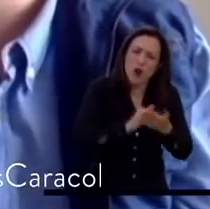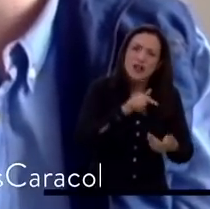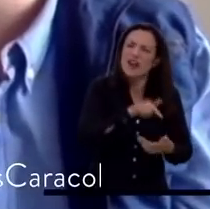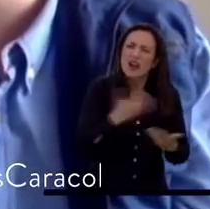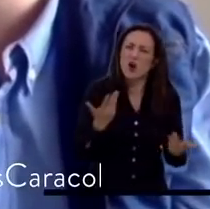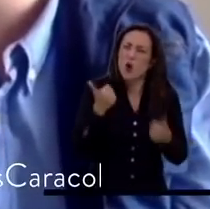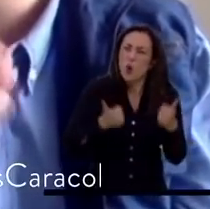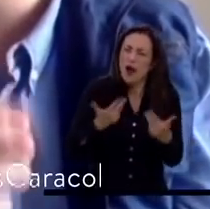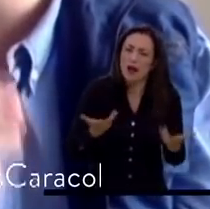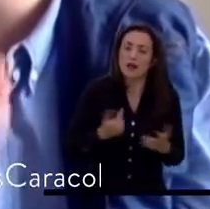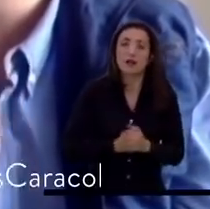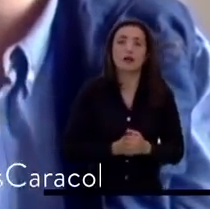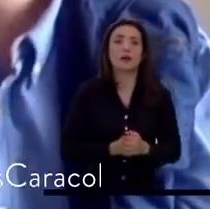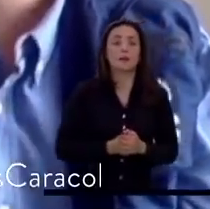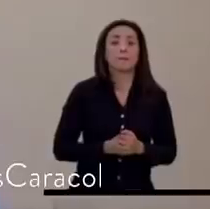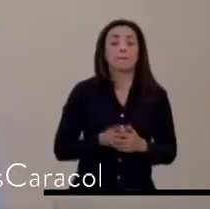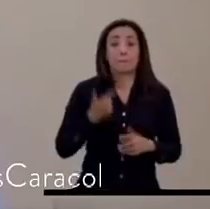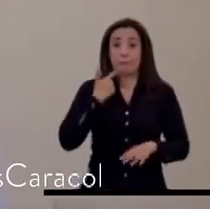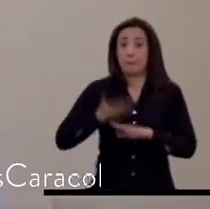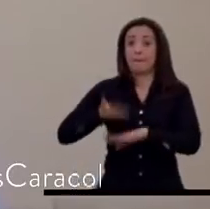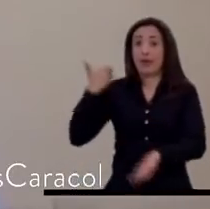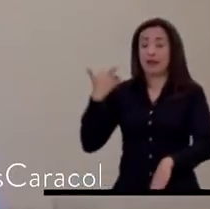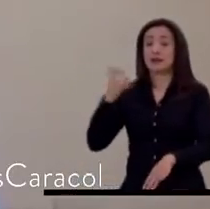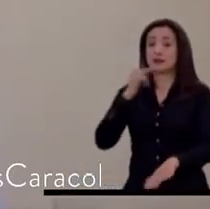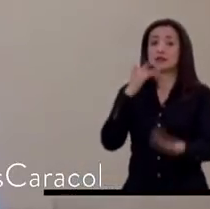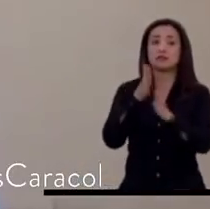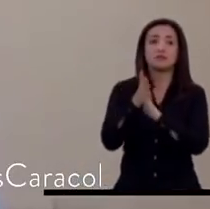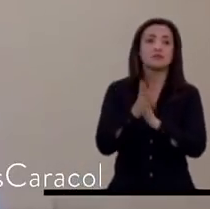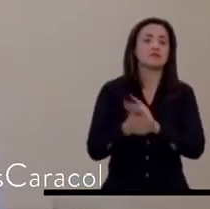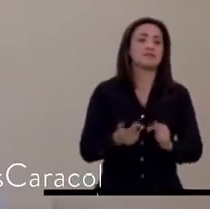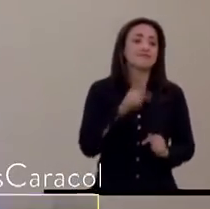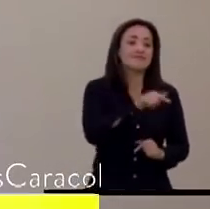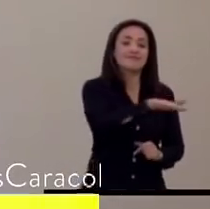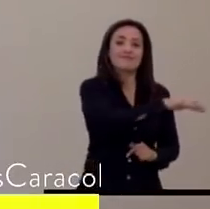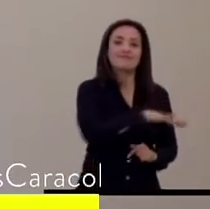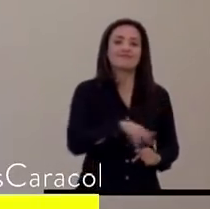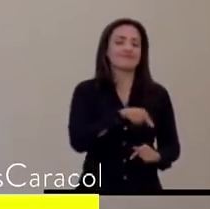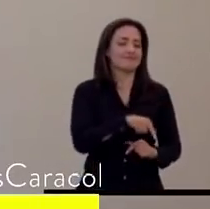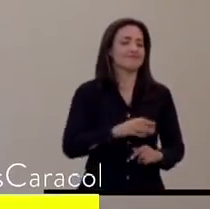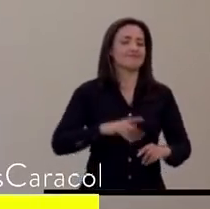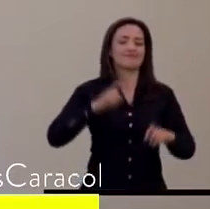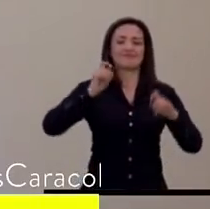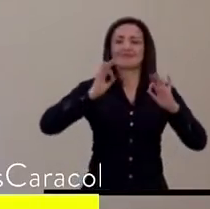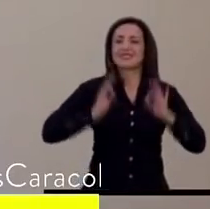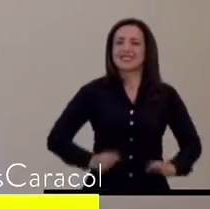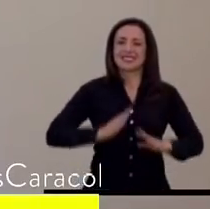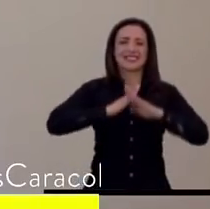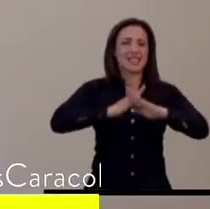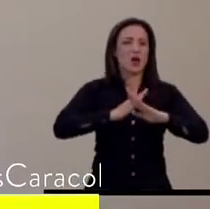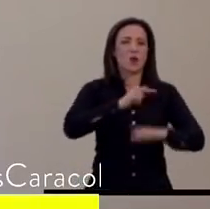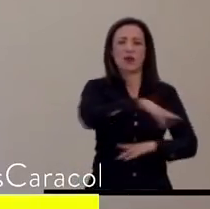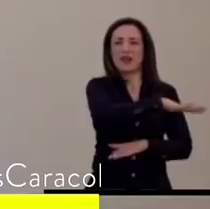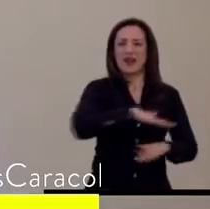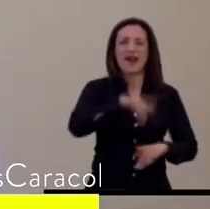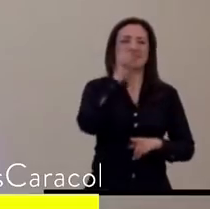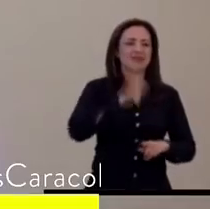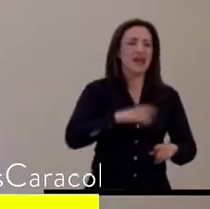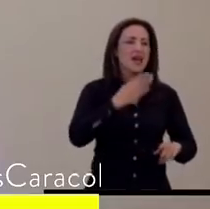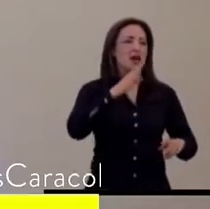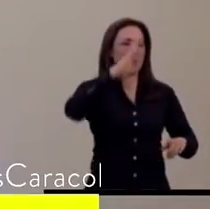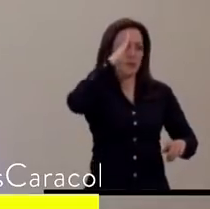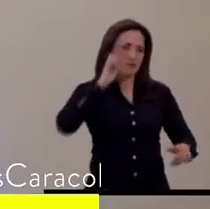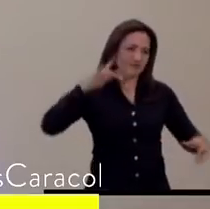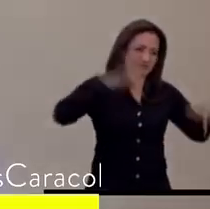Vea, definitivamente, desde la Defensoría del Pueblo hemos dicho que este definitivamente es un asunto de seguridad, de orden público, pero sobre todo de presencia